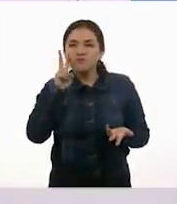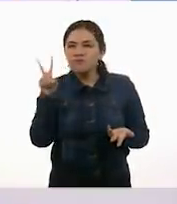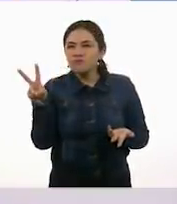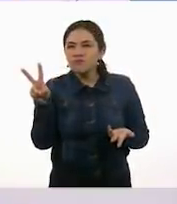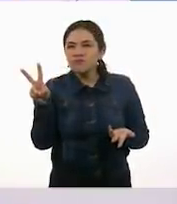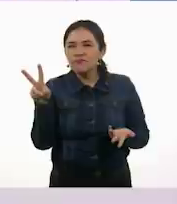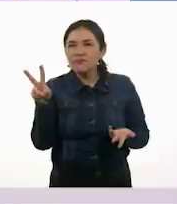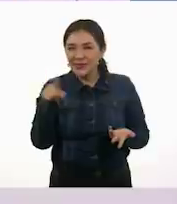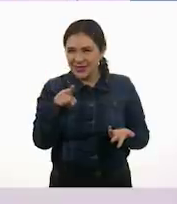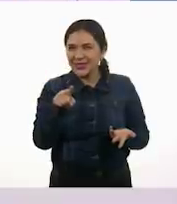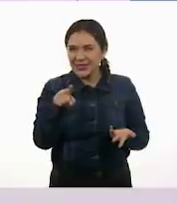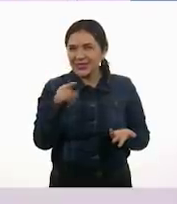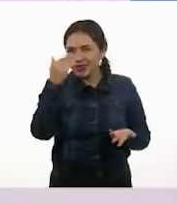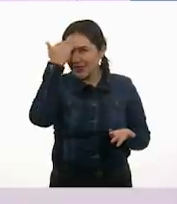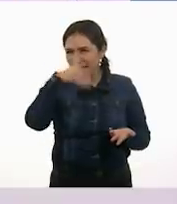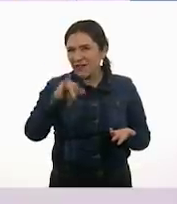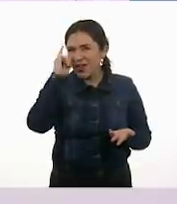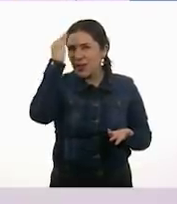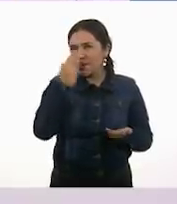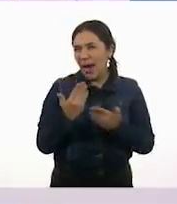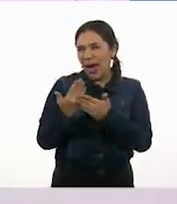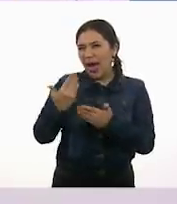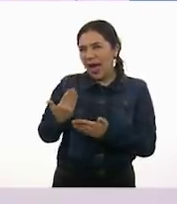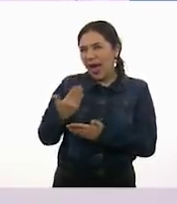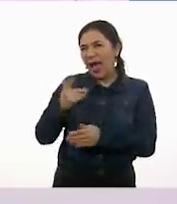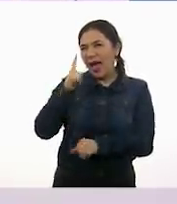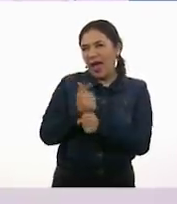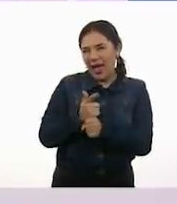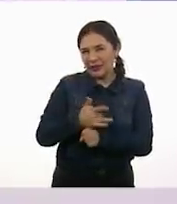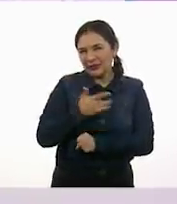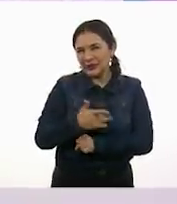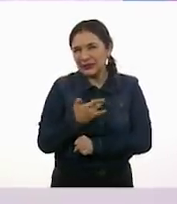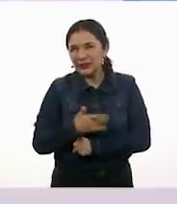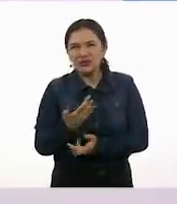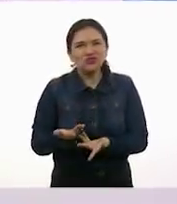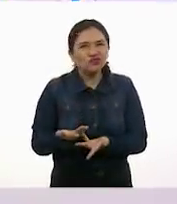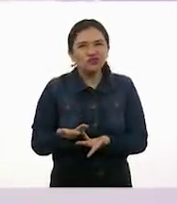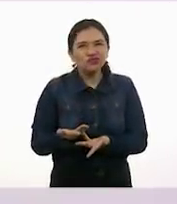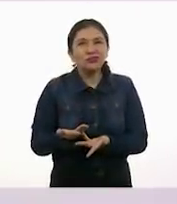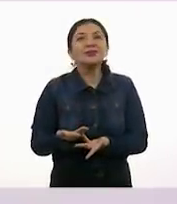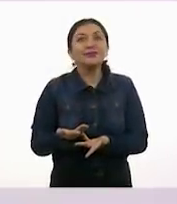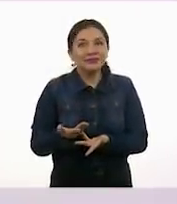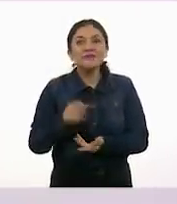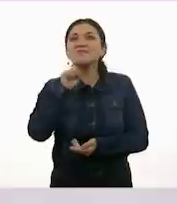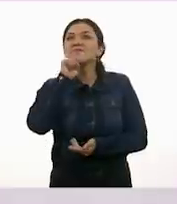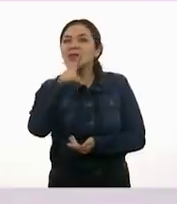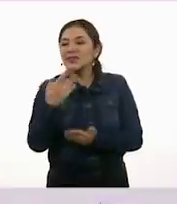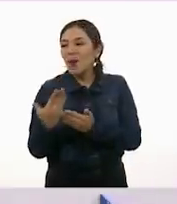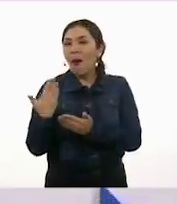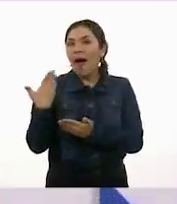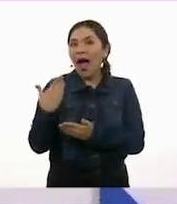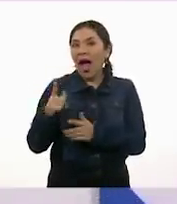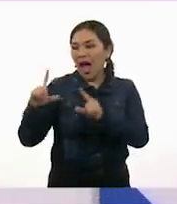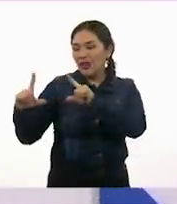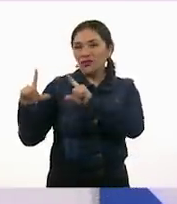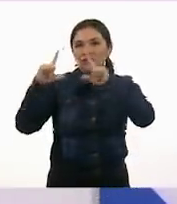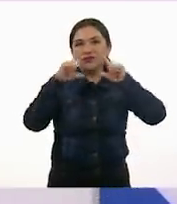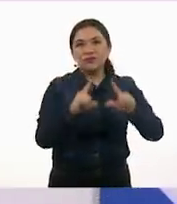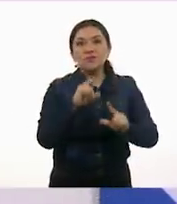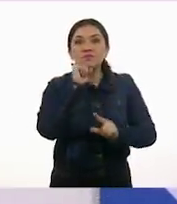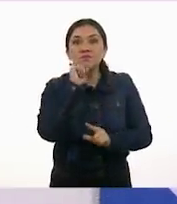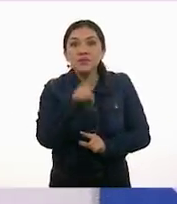Creo que ya te diste una idea por la imagen anterior, ¿verdad? Exacto. Es la misma pieza que la anterior.